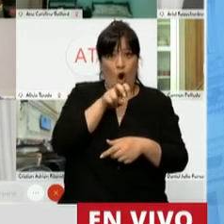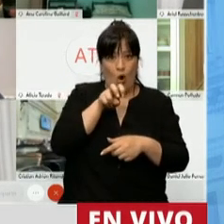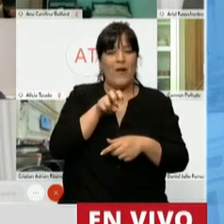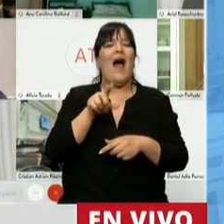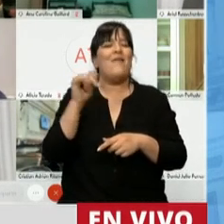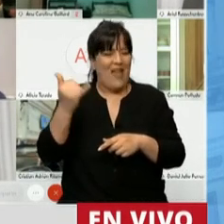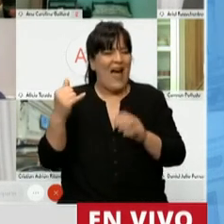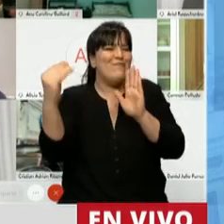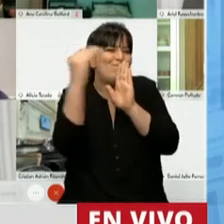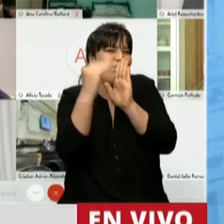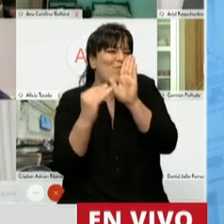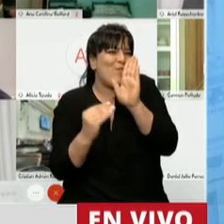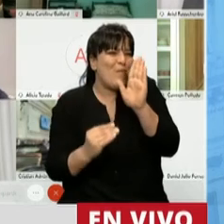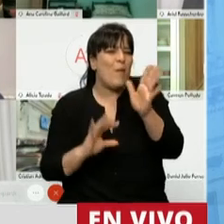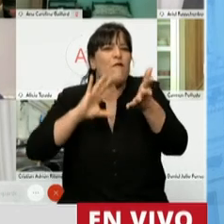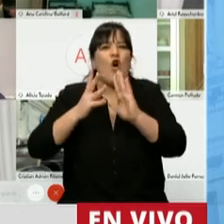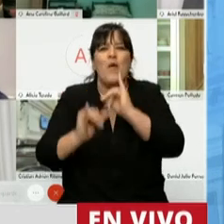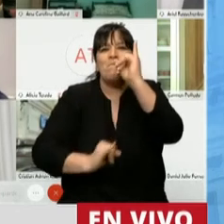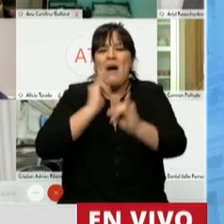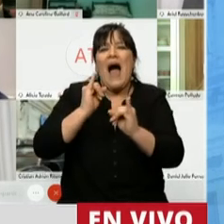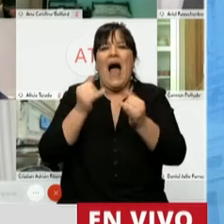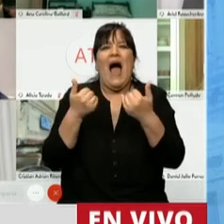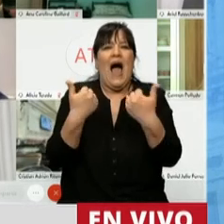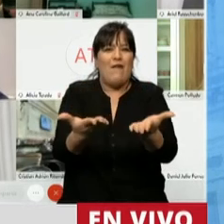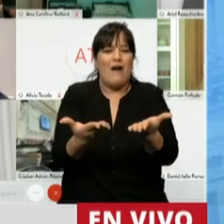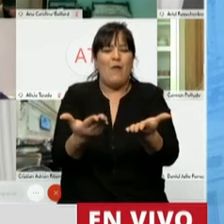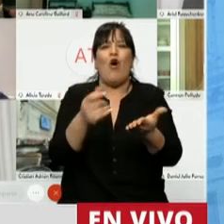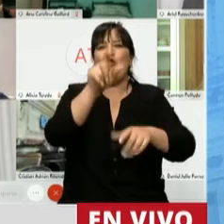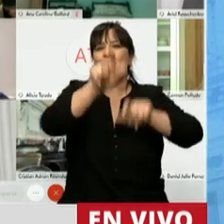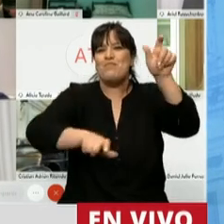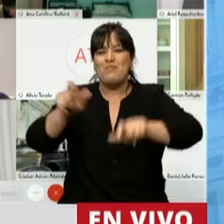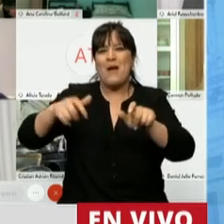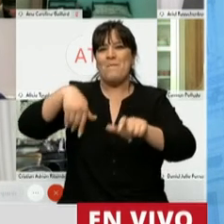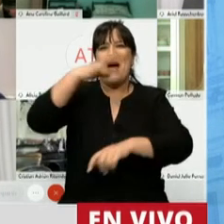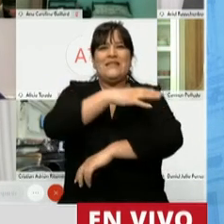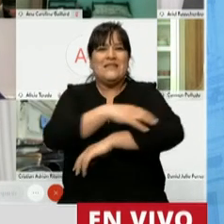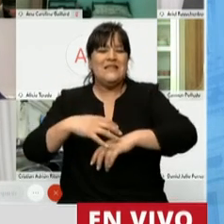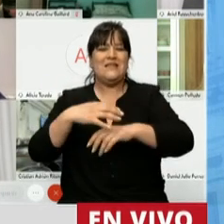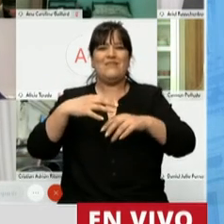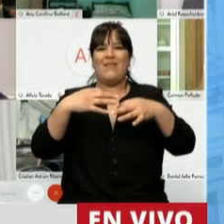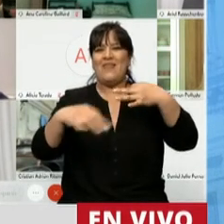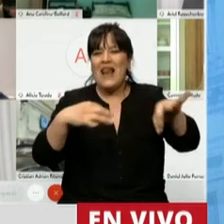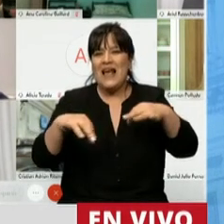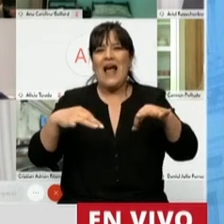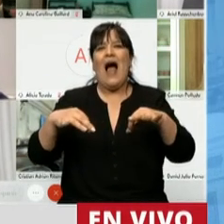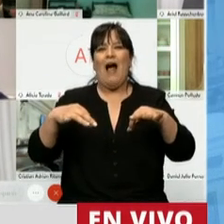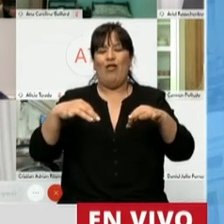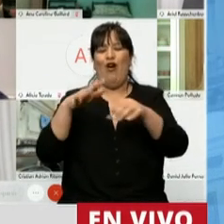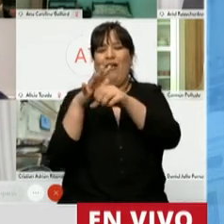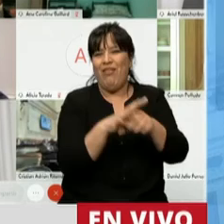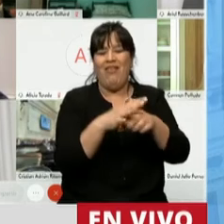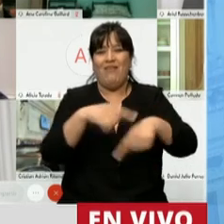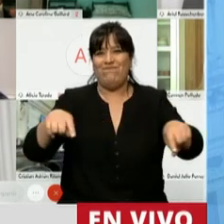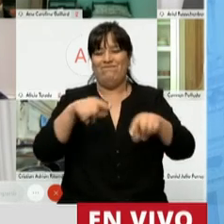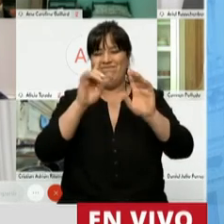un intento de favorecer a sectores sociales más desprotegidos muchas veces marginados